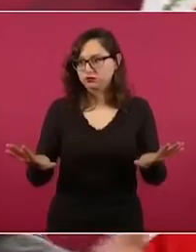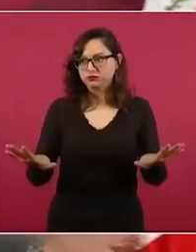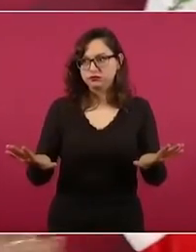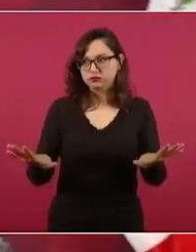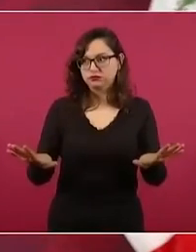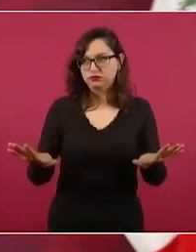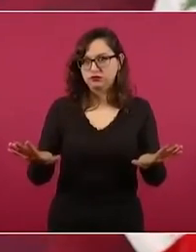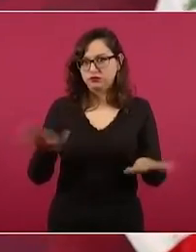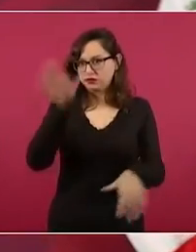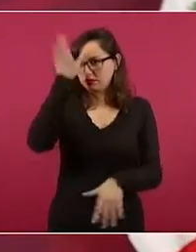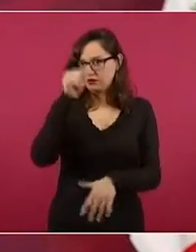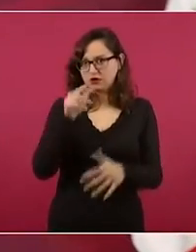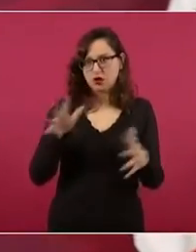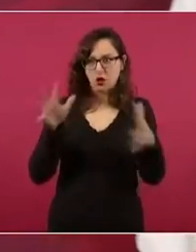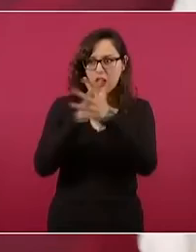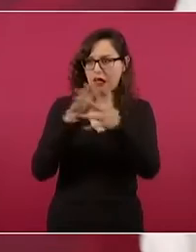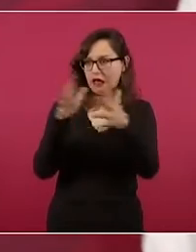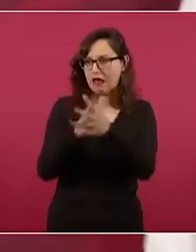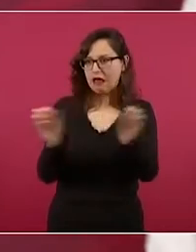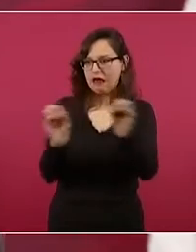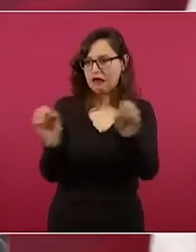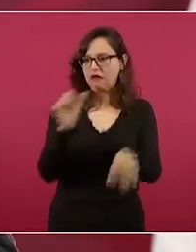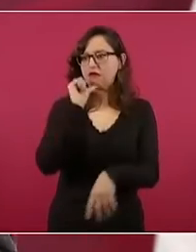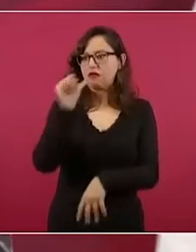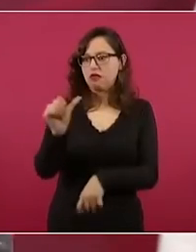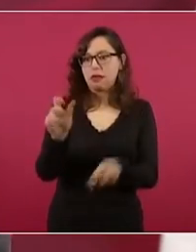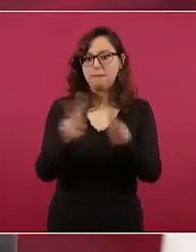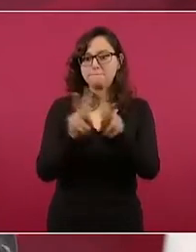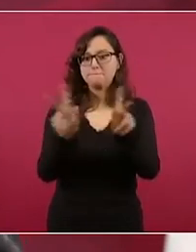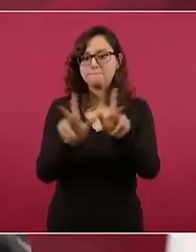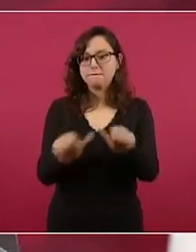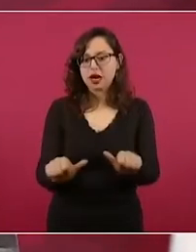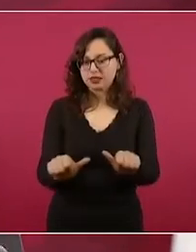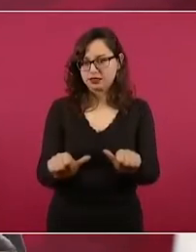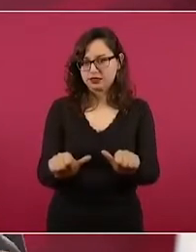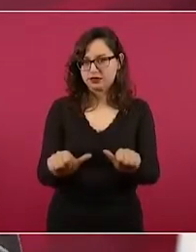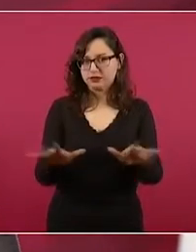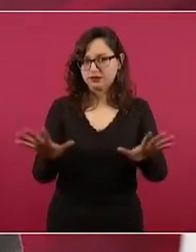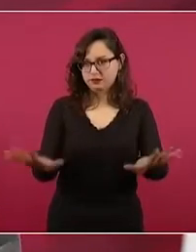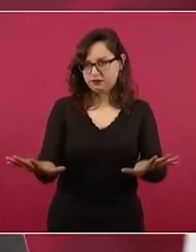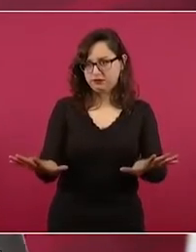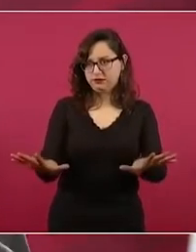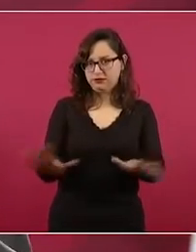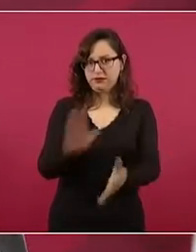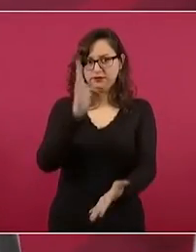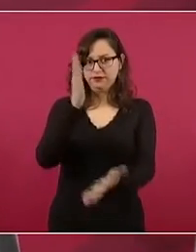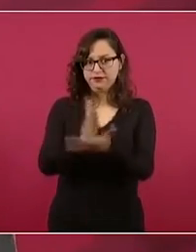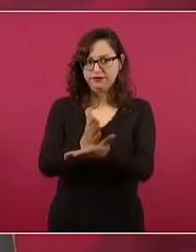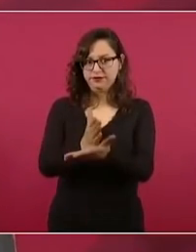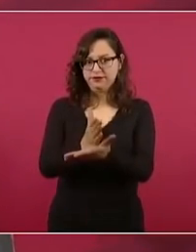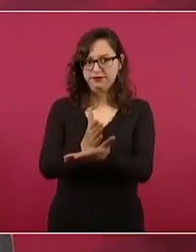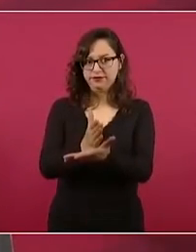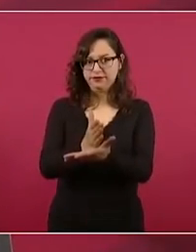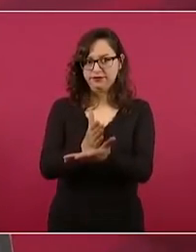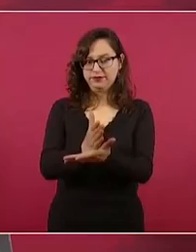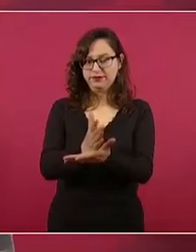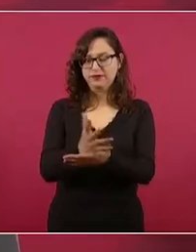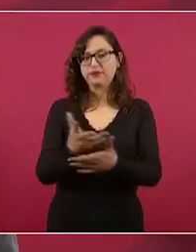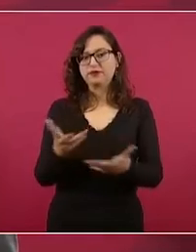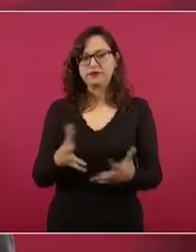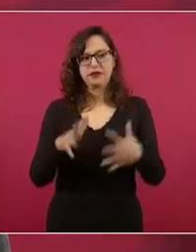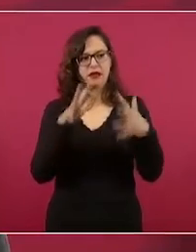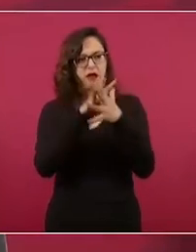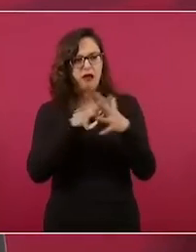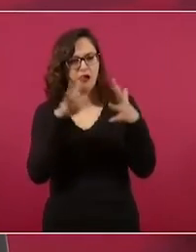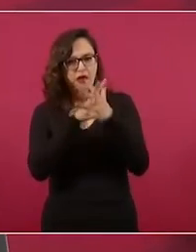que cese la guerra, la confrontación, las